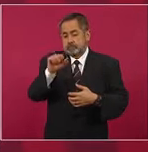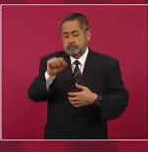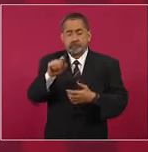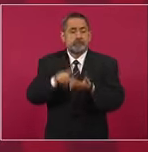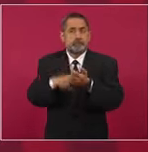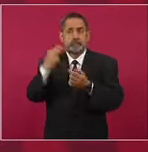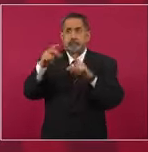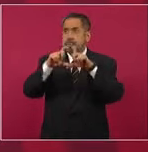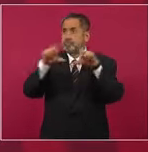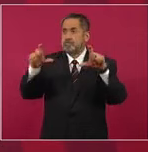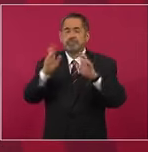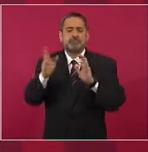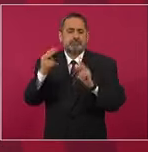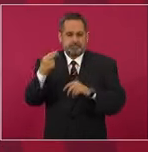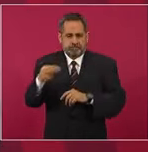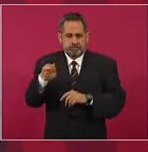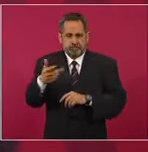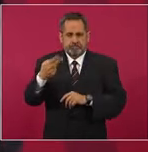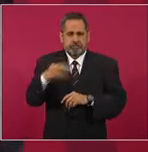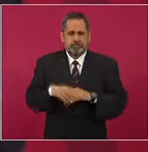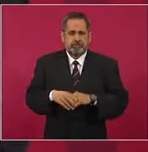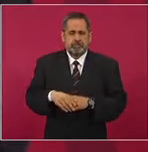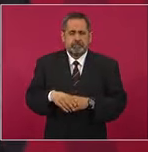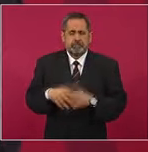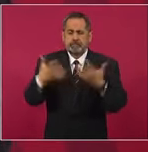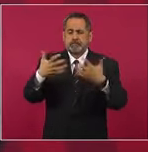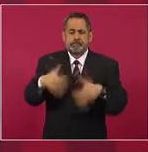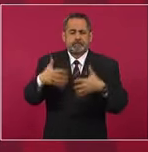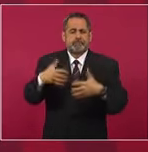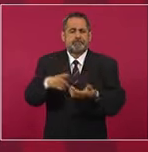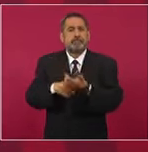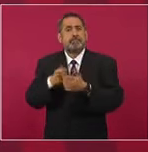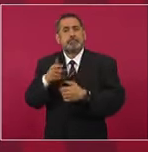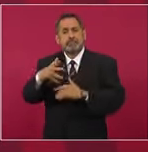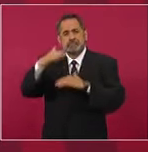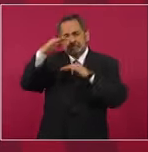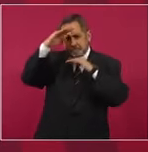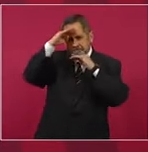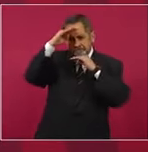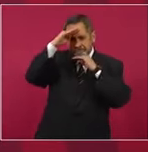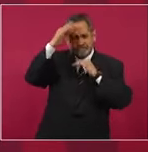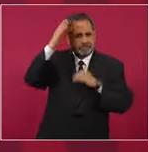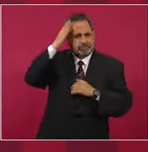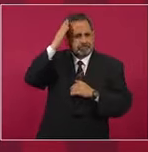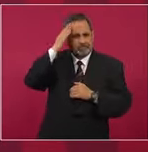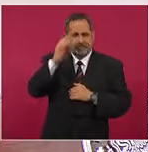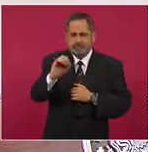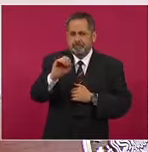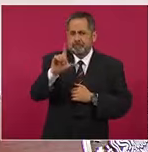Bocas, es Olmeca, que es la cultura madre.